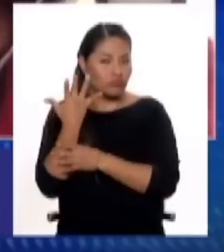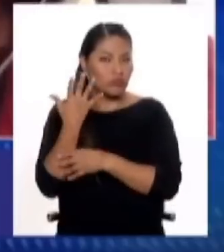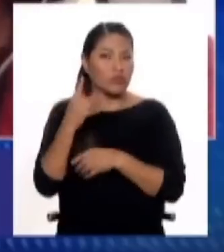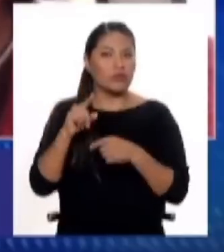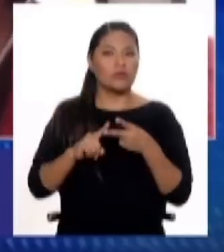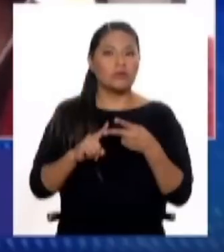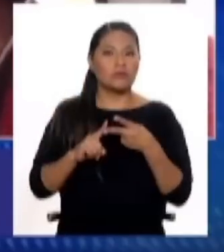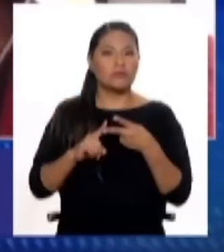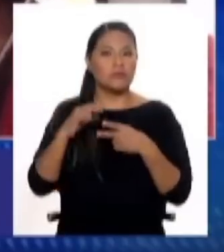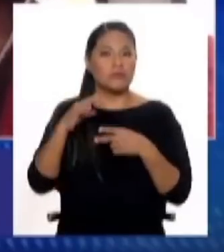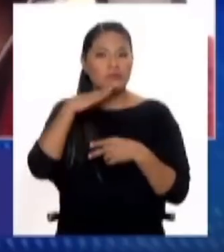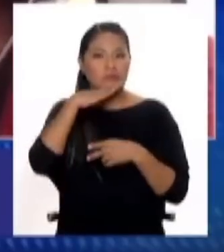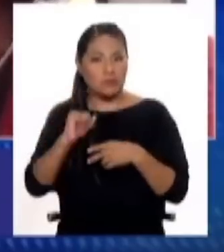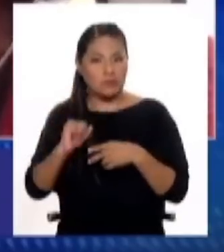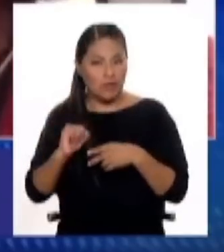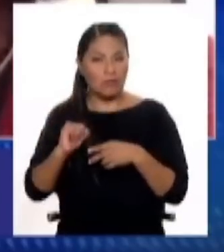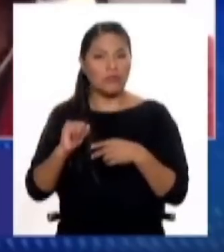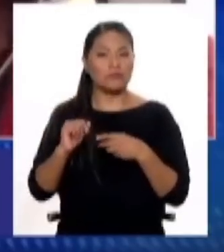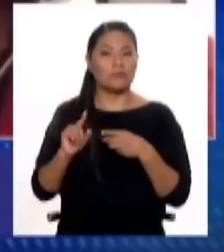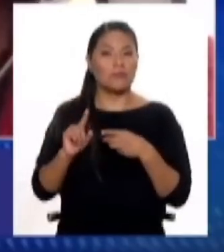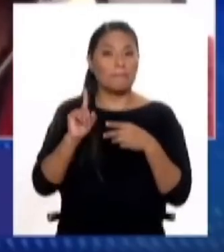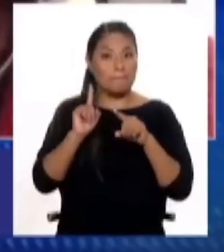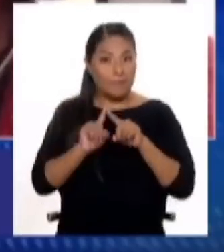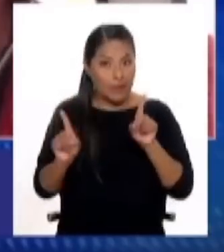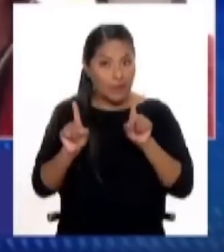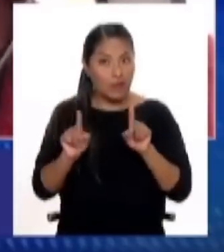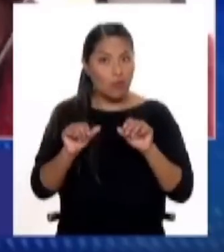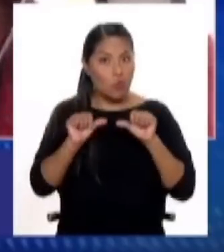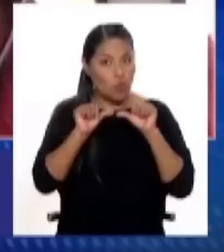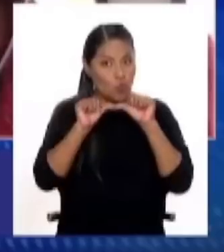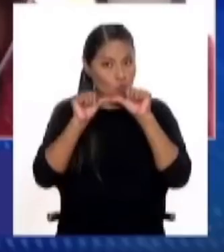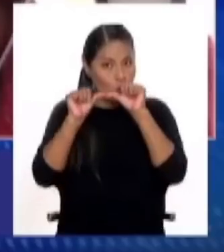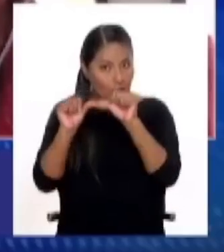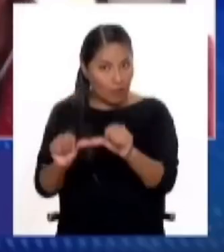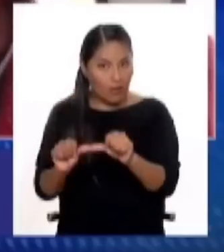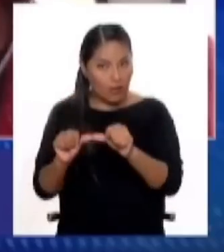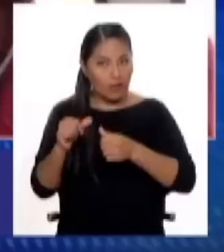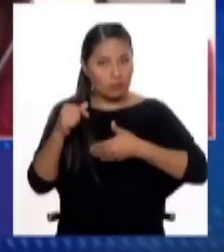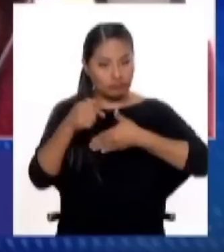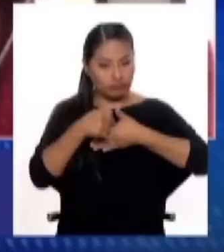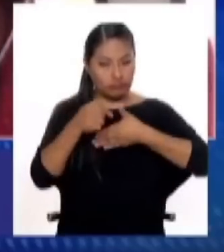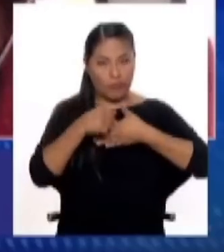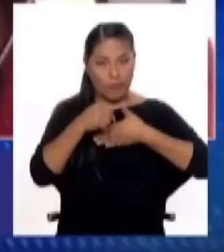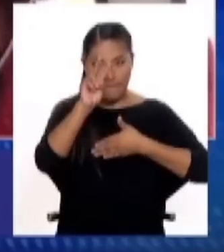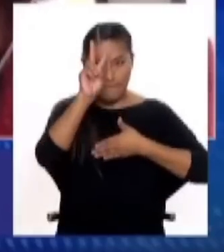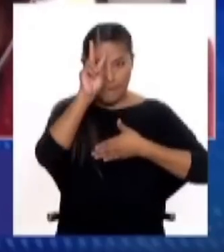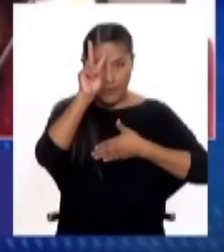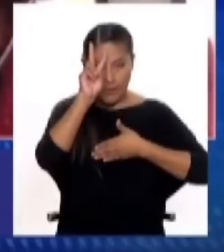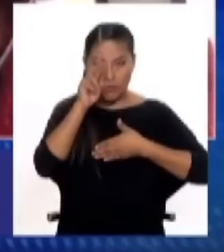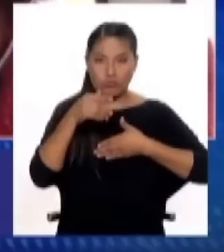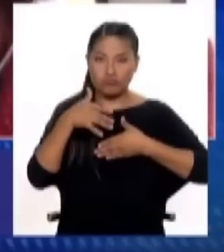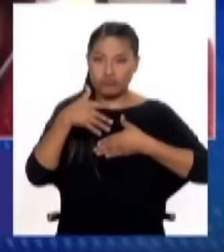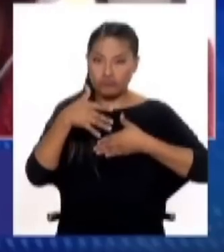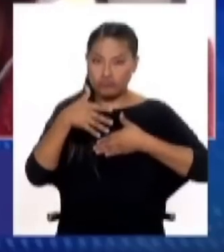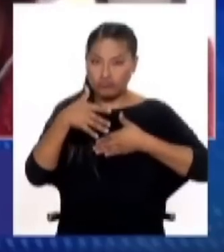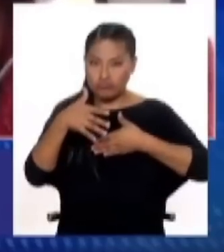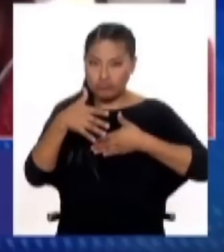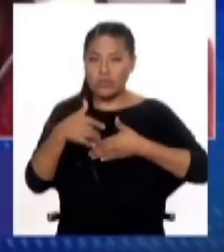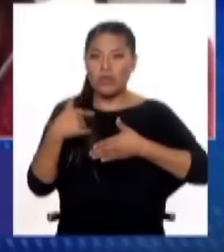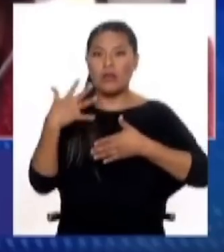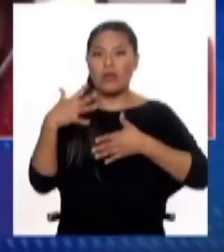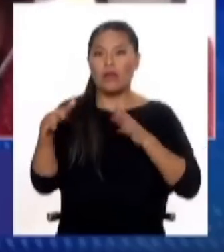diciembre. Y más bien de mantenerse esta condición, como es probable, y los modelos de los centros internacionales del